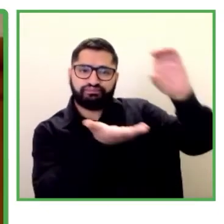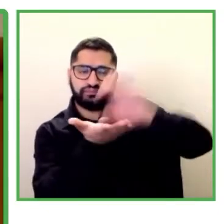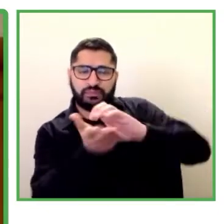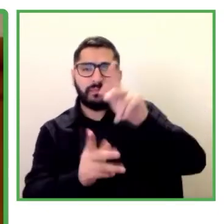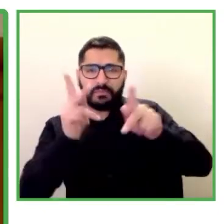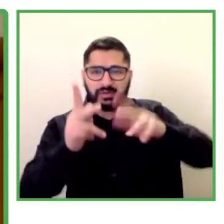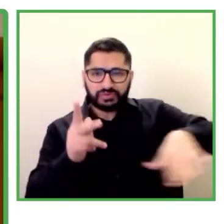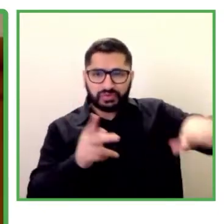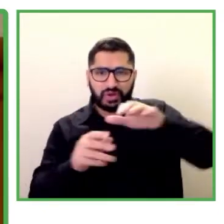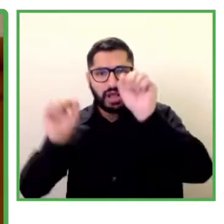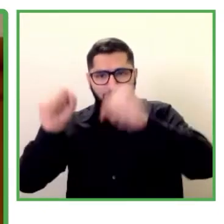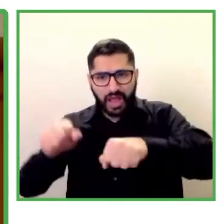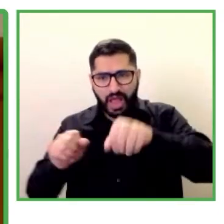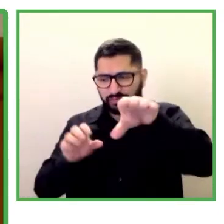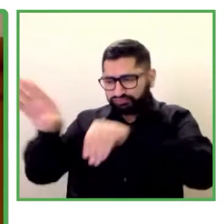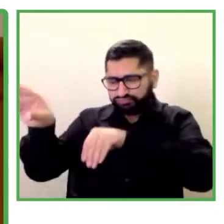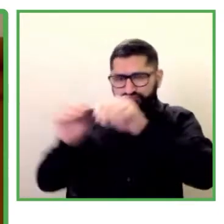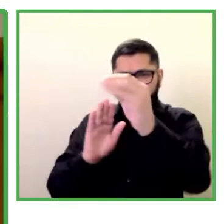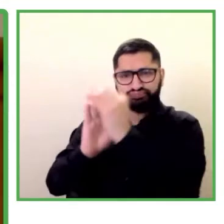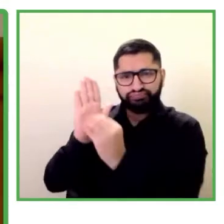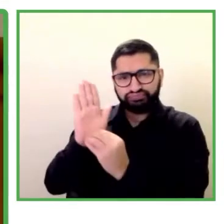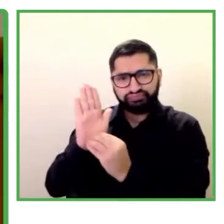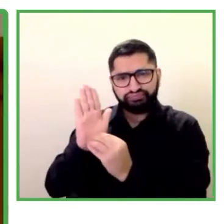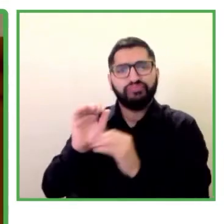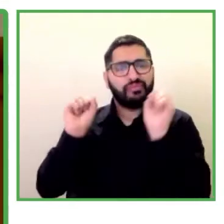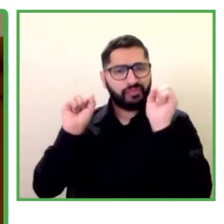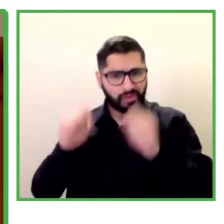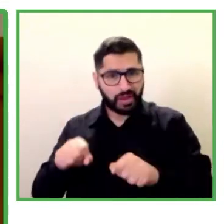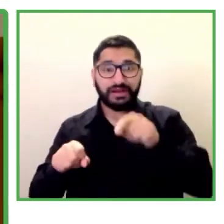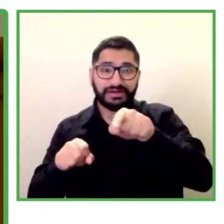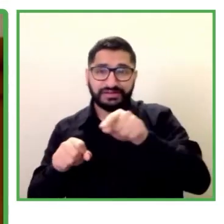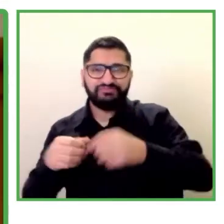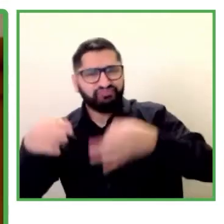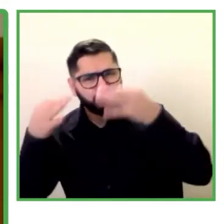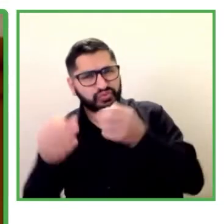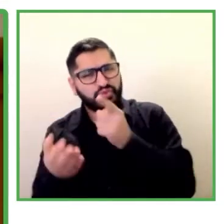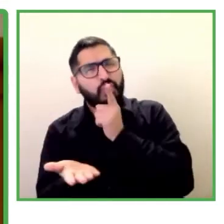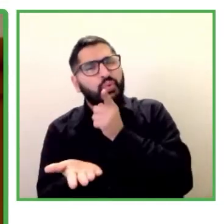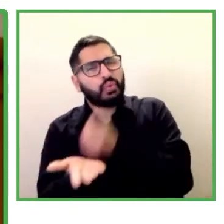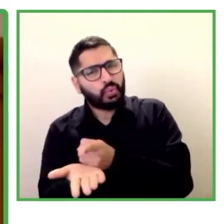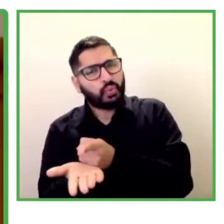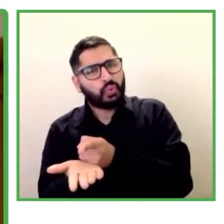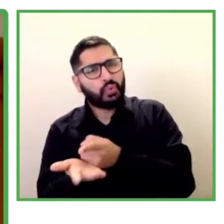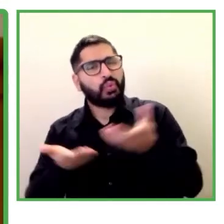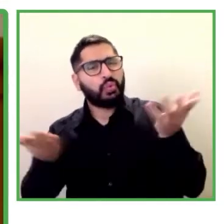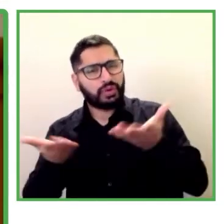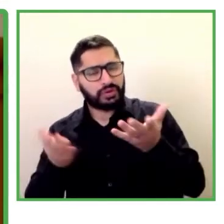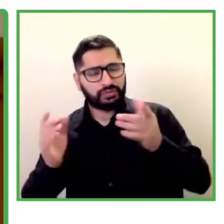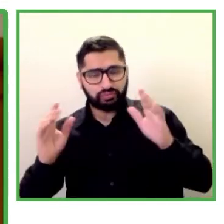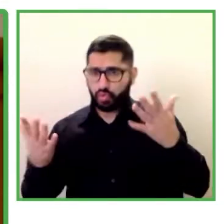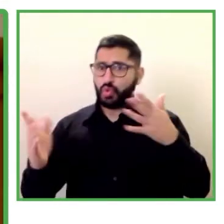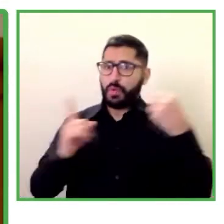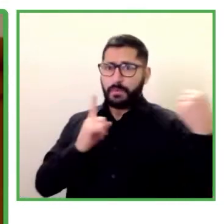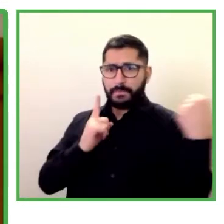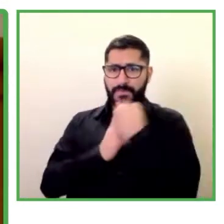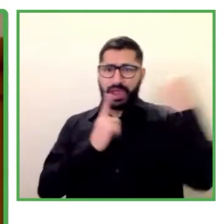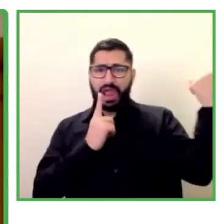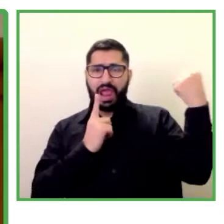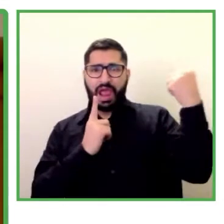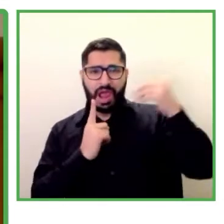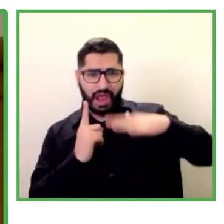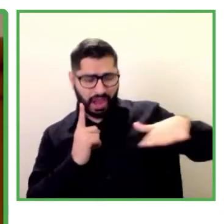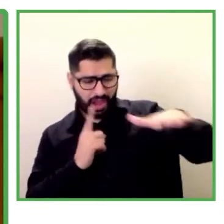Sin embargo, la verdad es que muy pronto vimos que esto no era suficiente, que teníamos que abordar el tema de una forma más integral